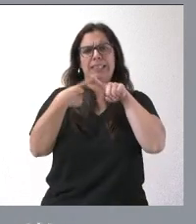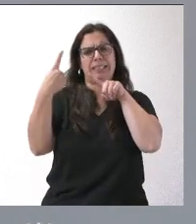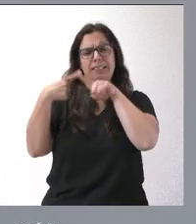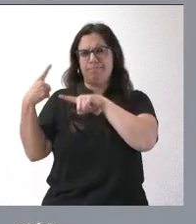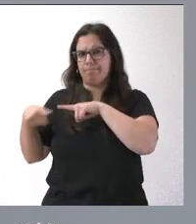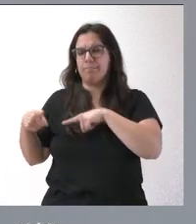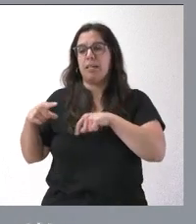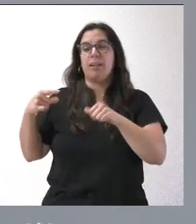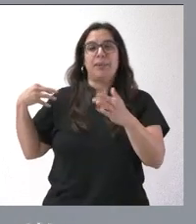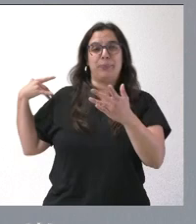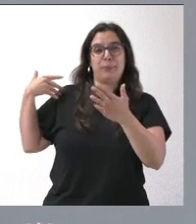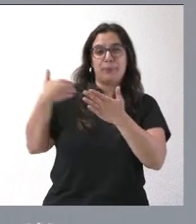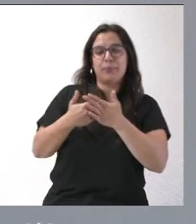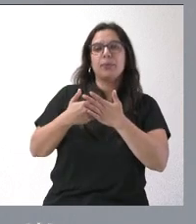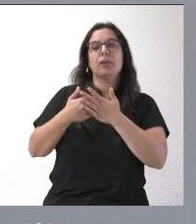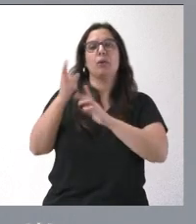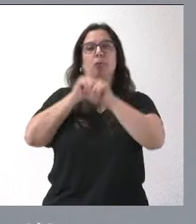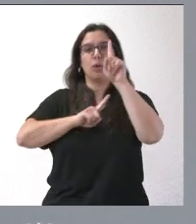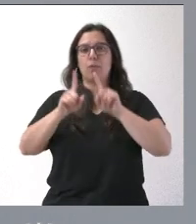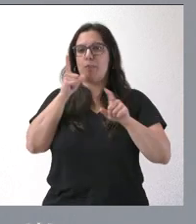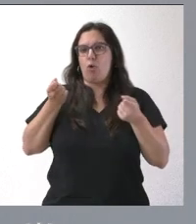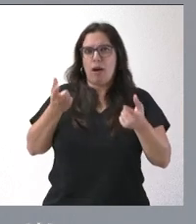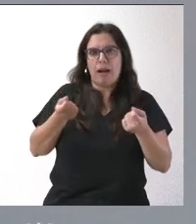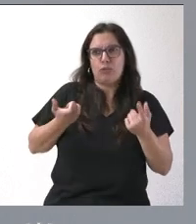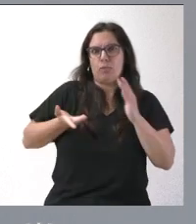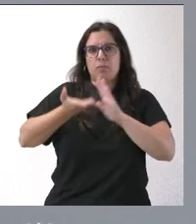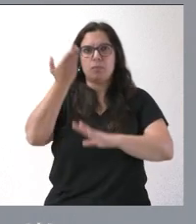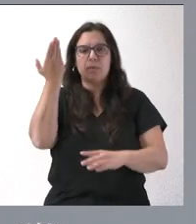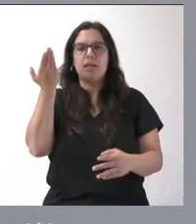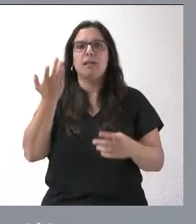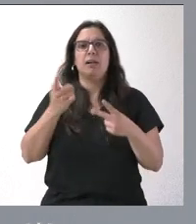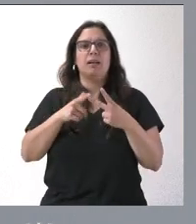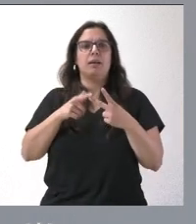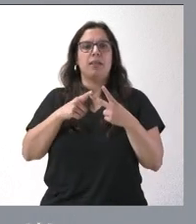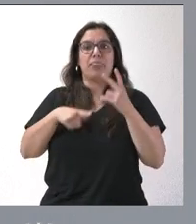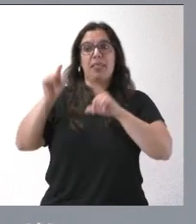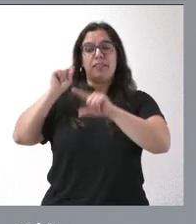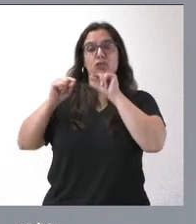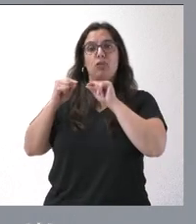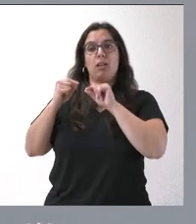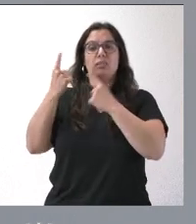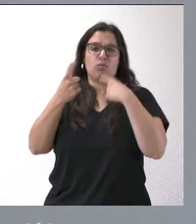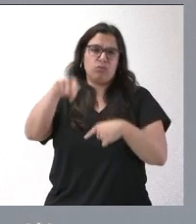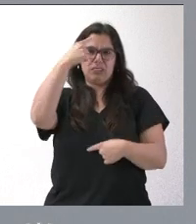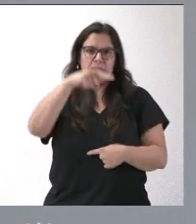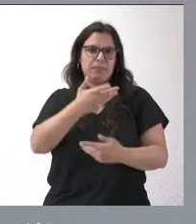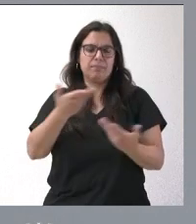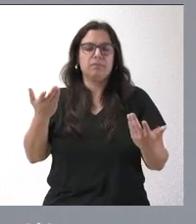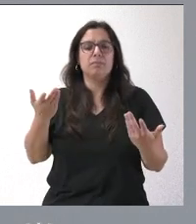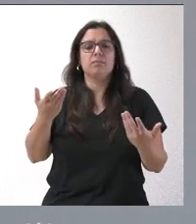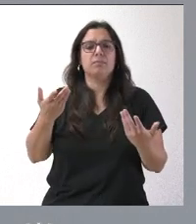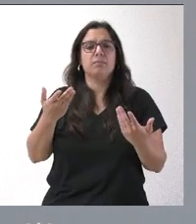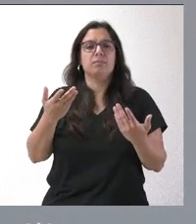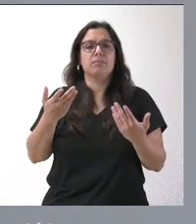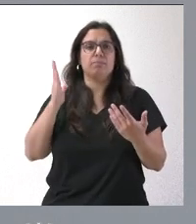problemas que ya tenían de incremento de los costes, de algunas decisiones que ustedes ya conocen y